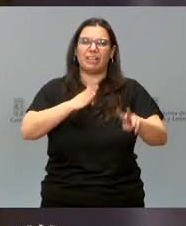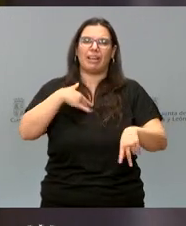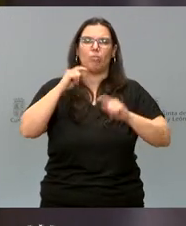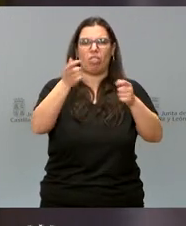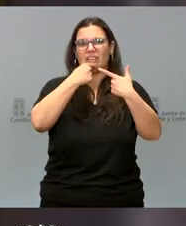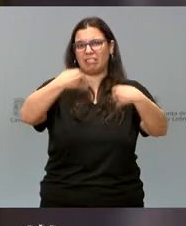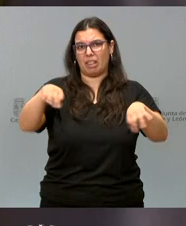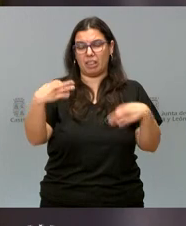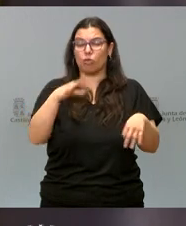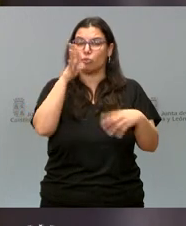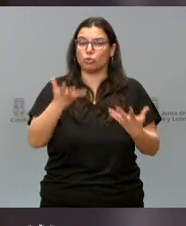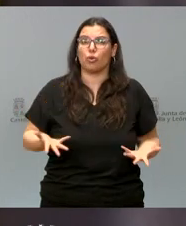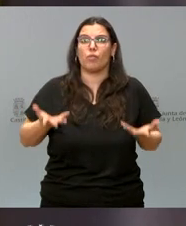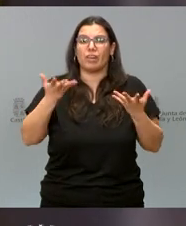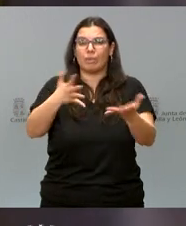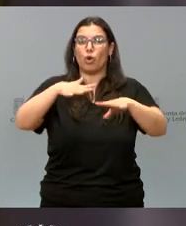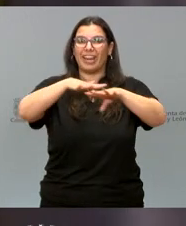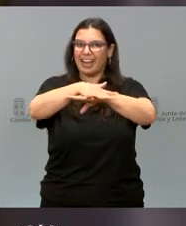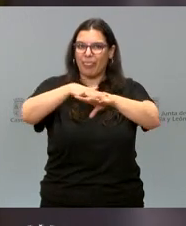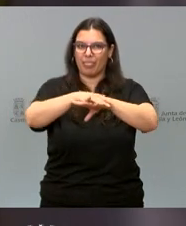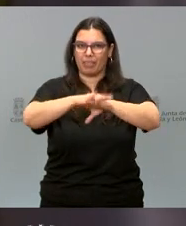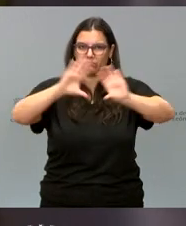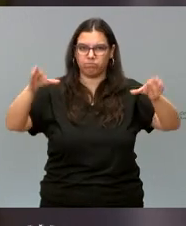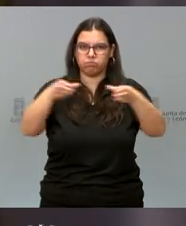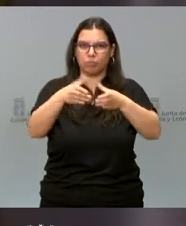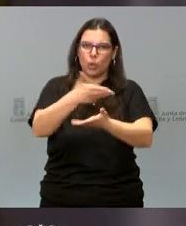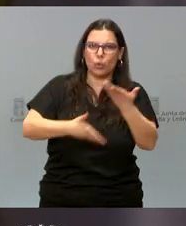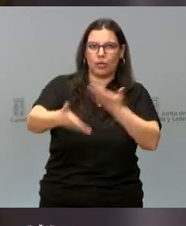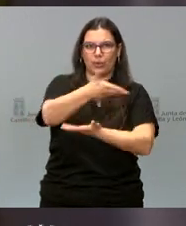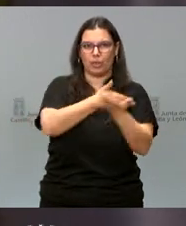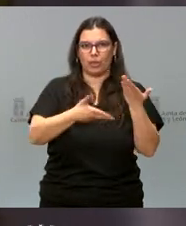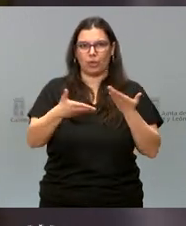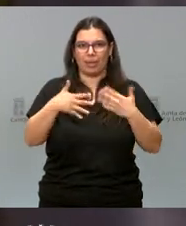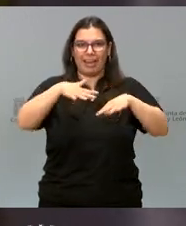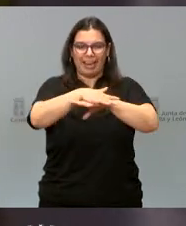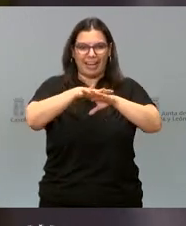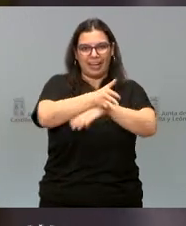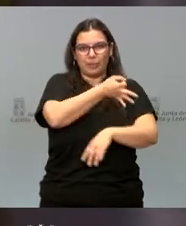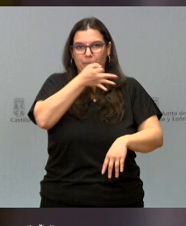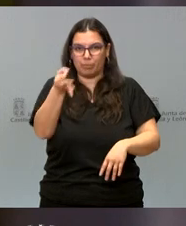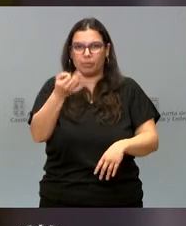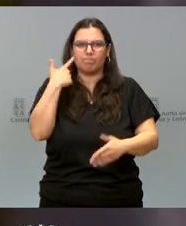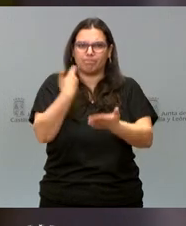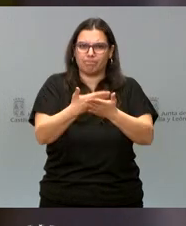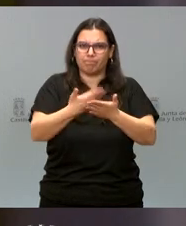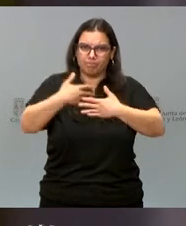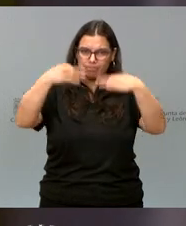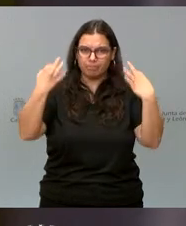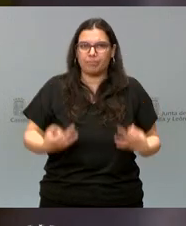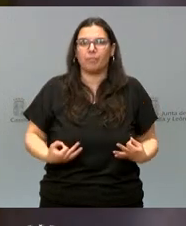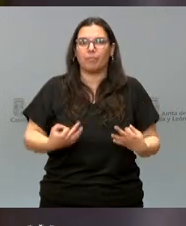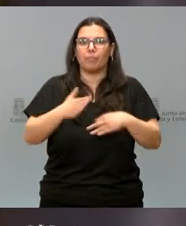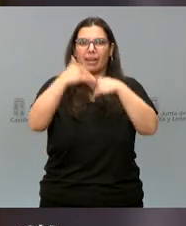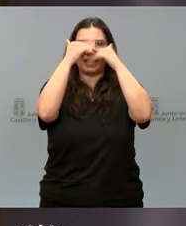poner a vuestra disposición una red colaborativa, una red más eficaz, con garantía de